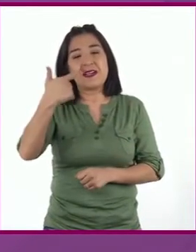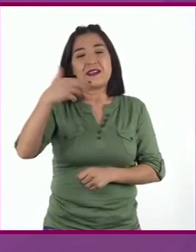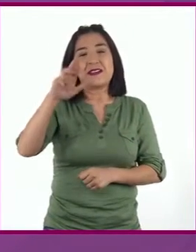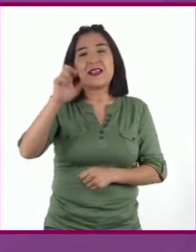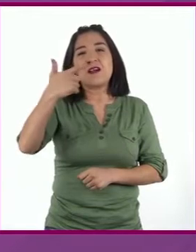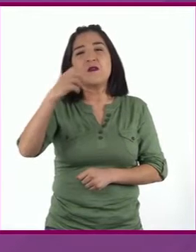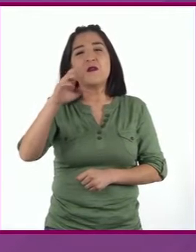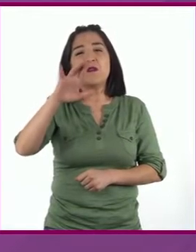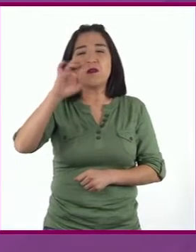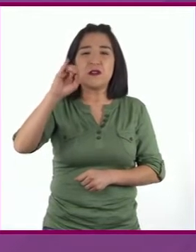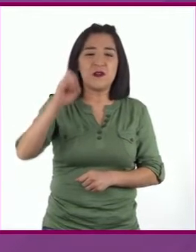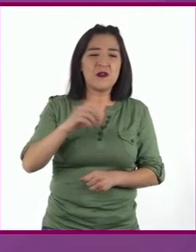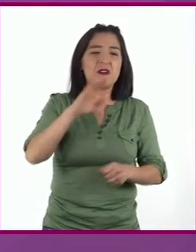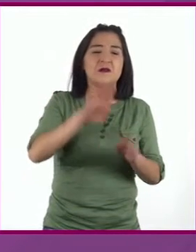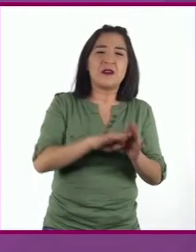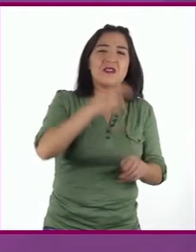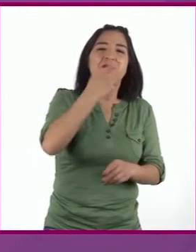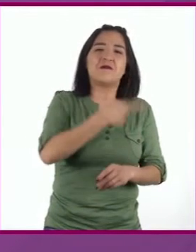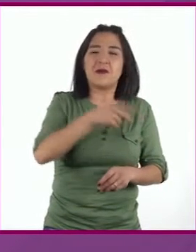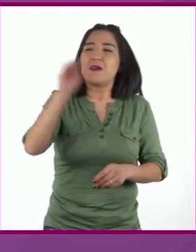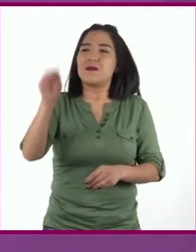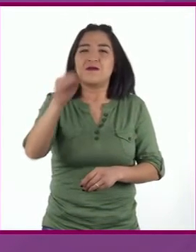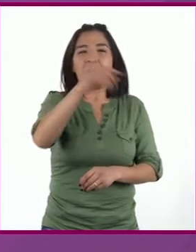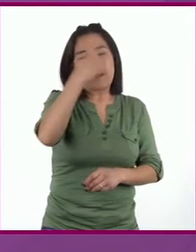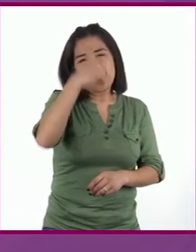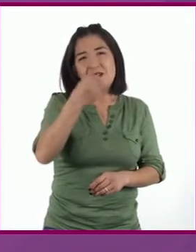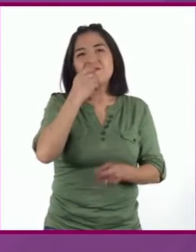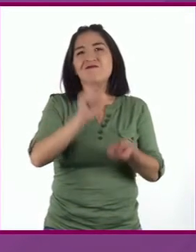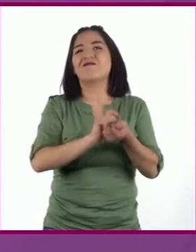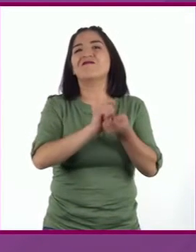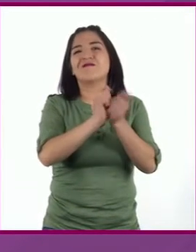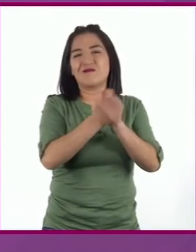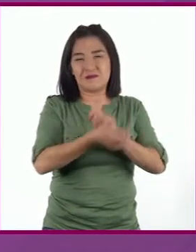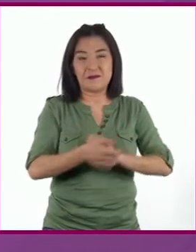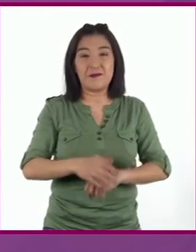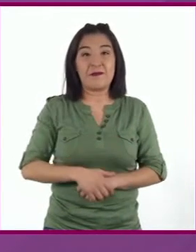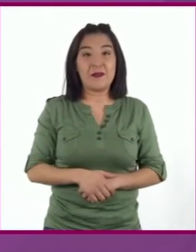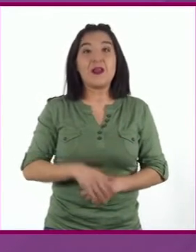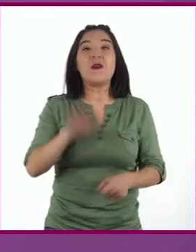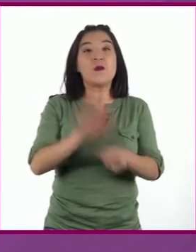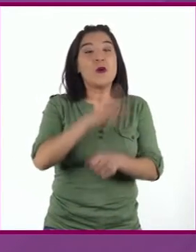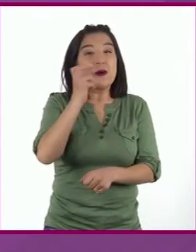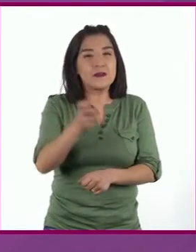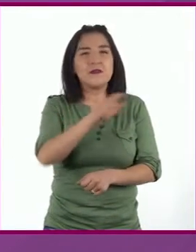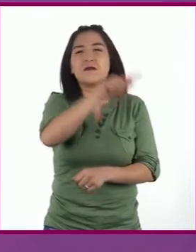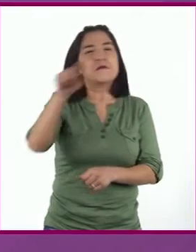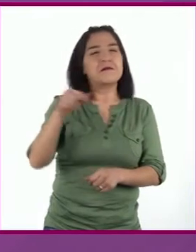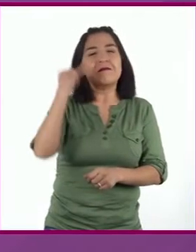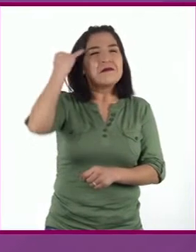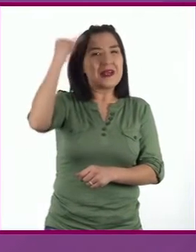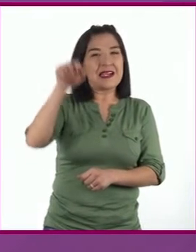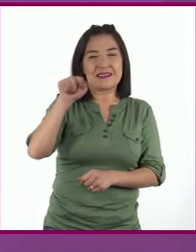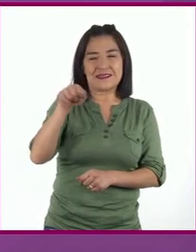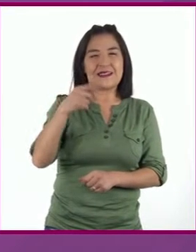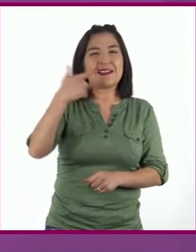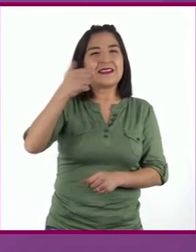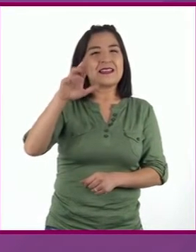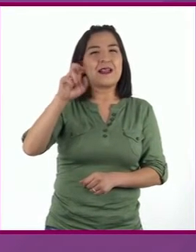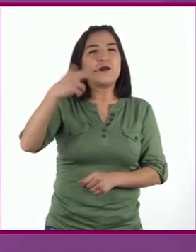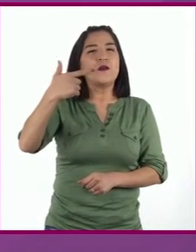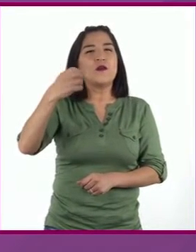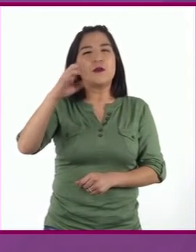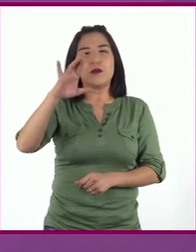viajante de comercio, se ha convertido de repente Por tanto, supondremos que Gregorio tiene seis